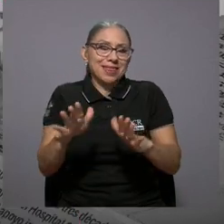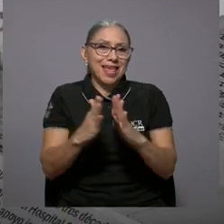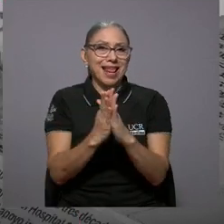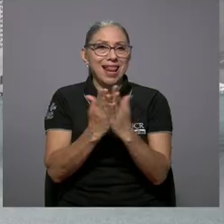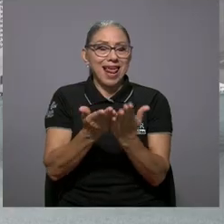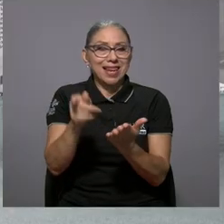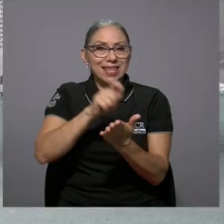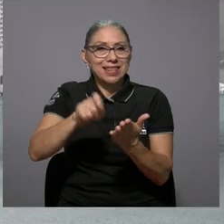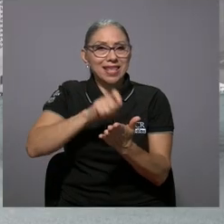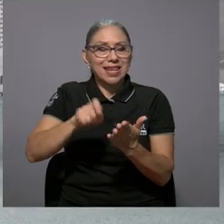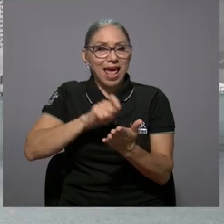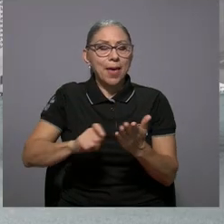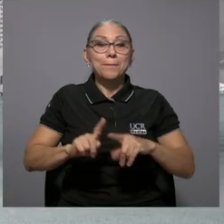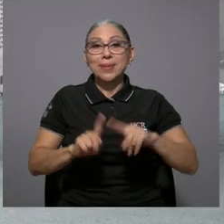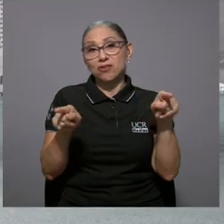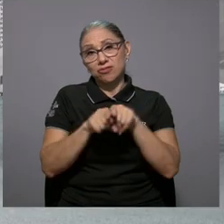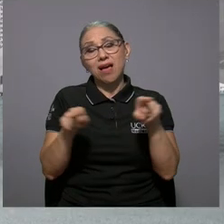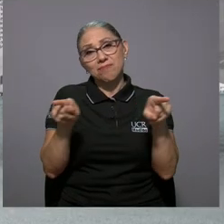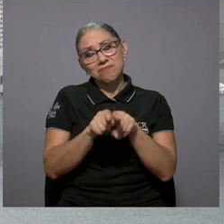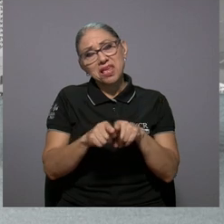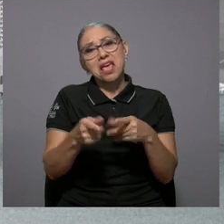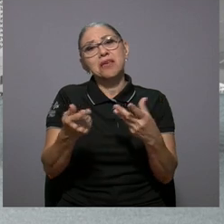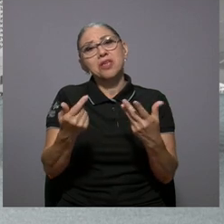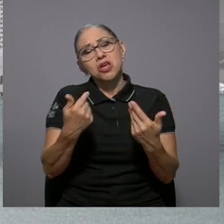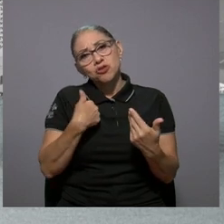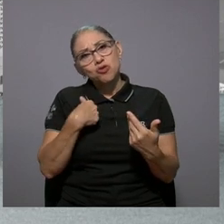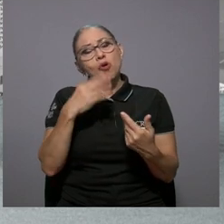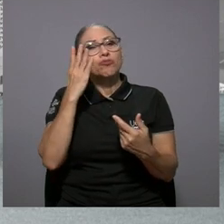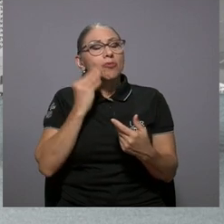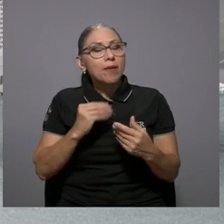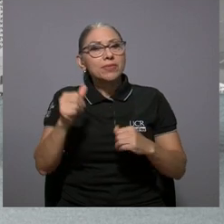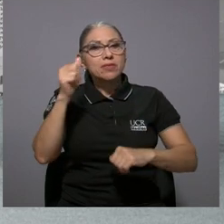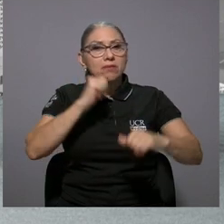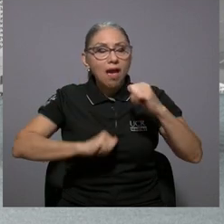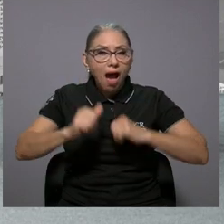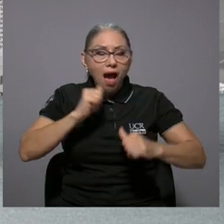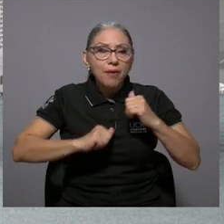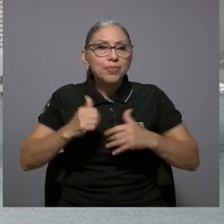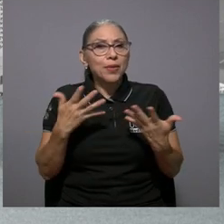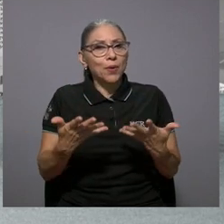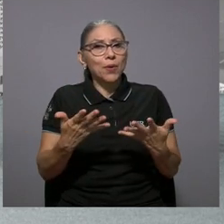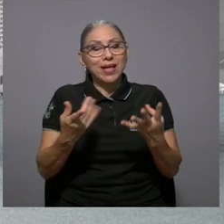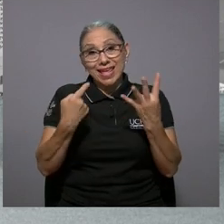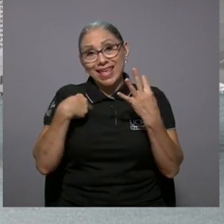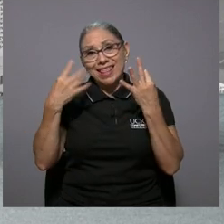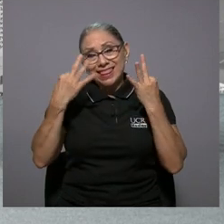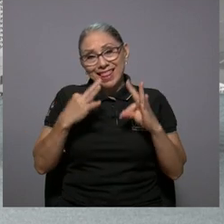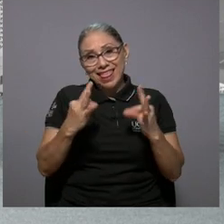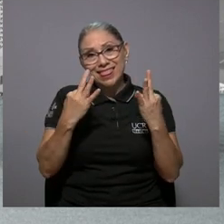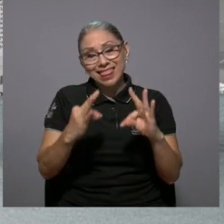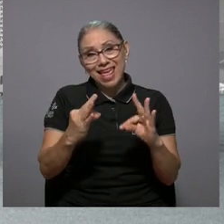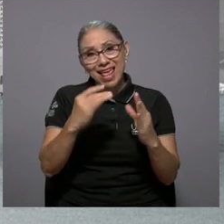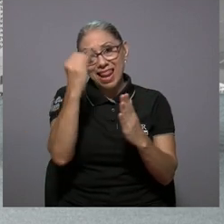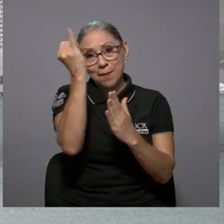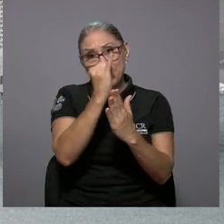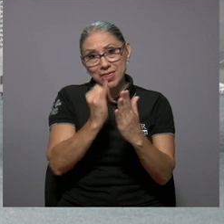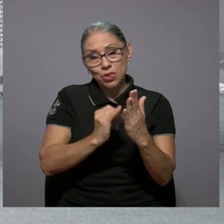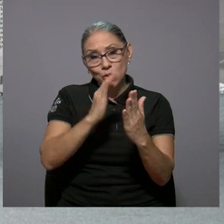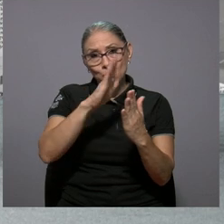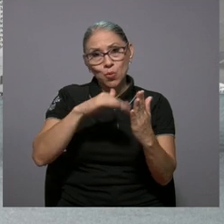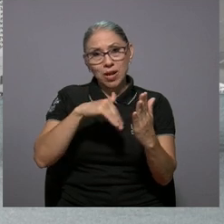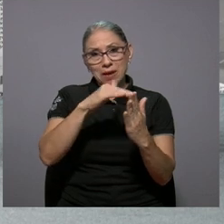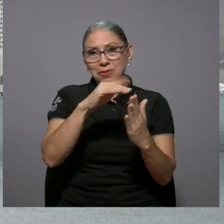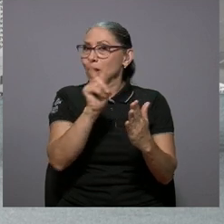las artes, principalmente la literatura sin duda, pero también anduve por los caminos del teatro,